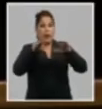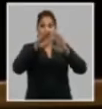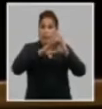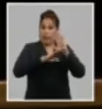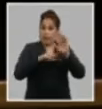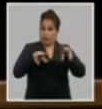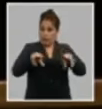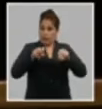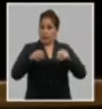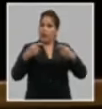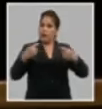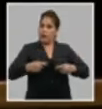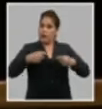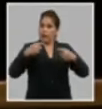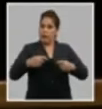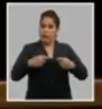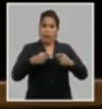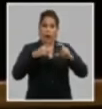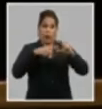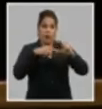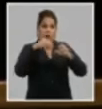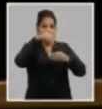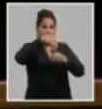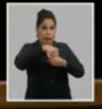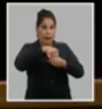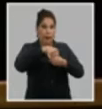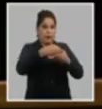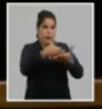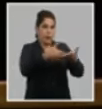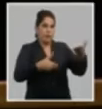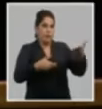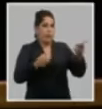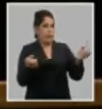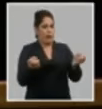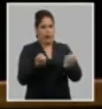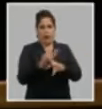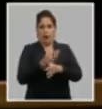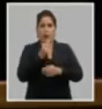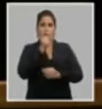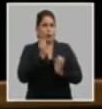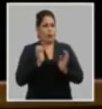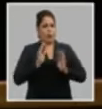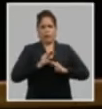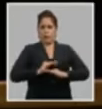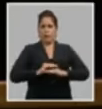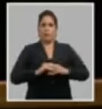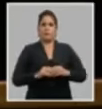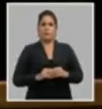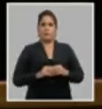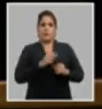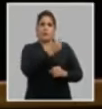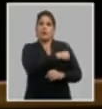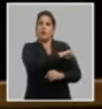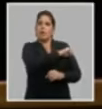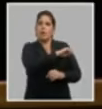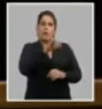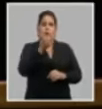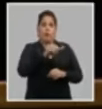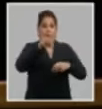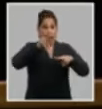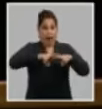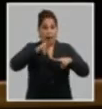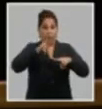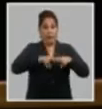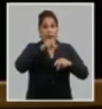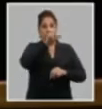medidas necesarias para que su contenido esté a disposición de todo nuestro pueblo. Dado en La Habana